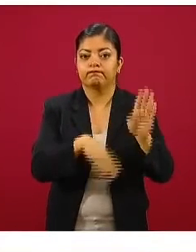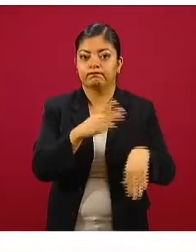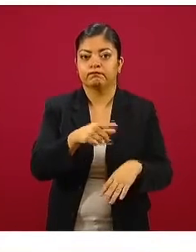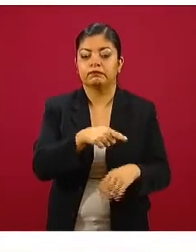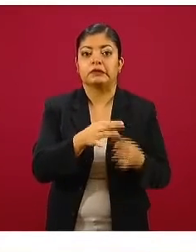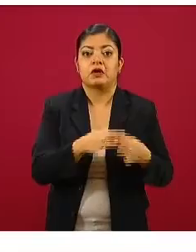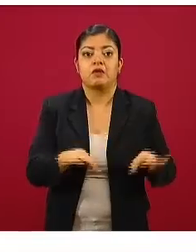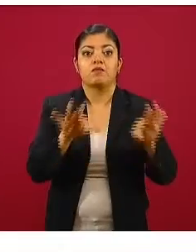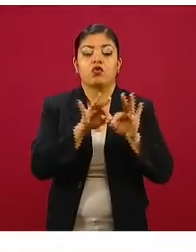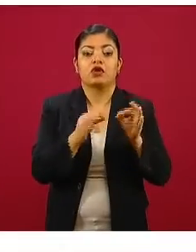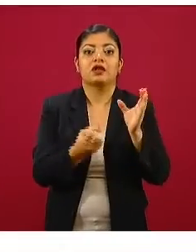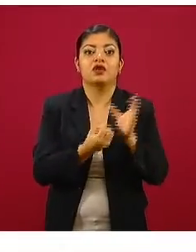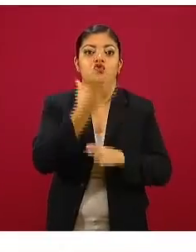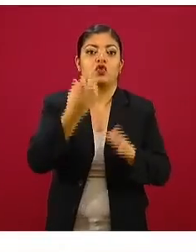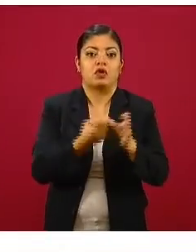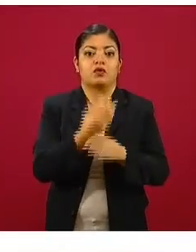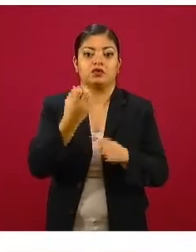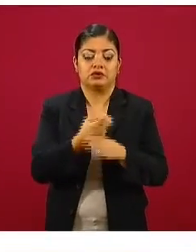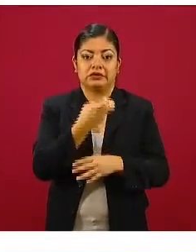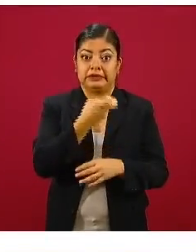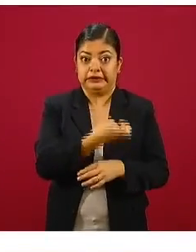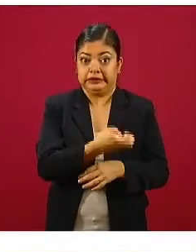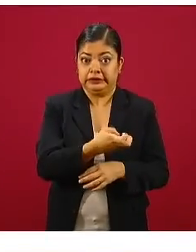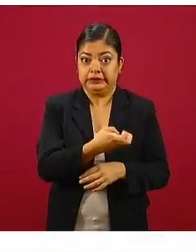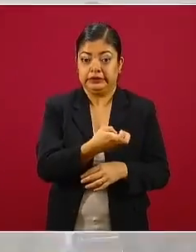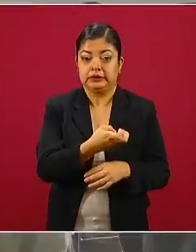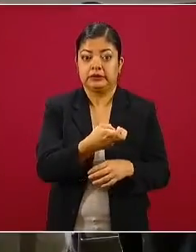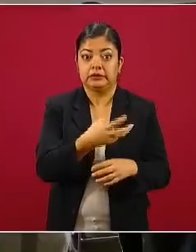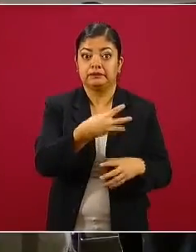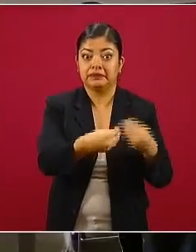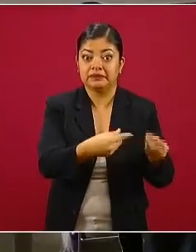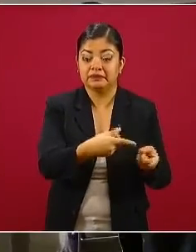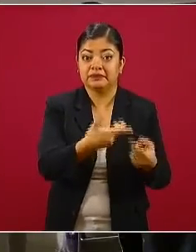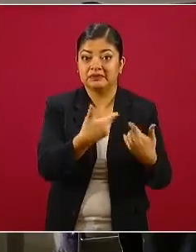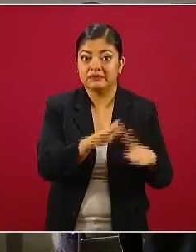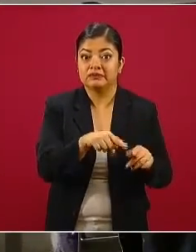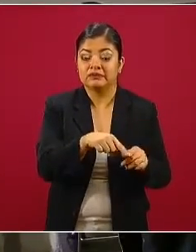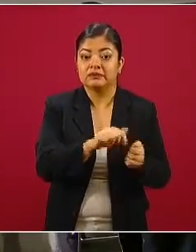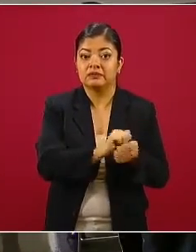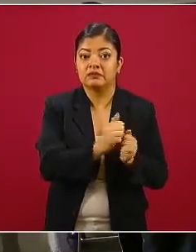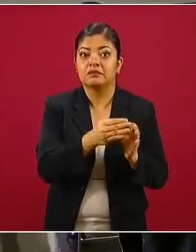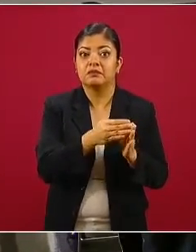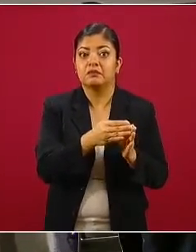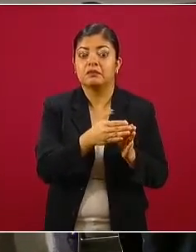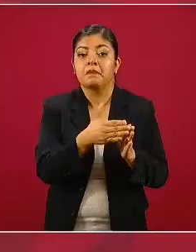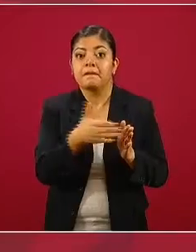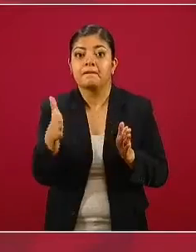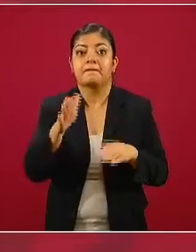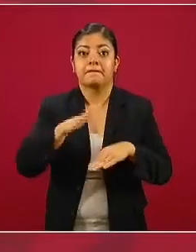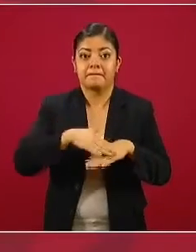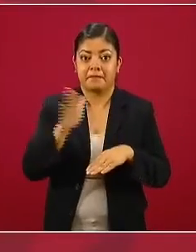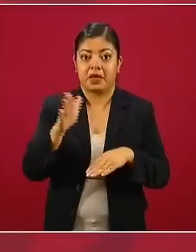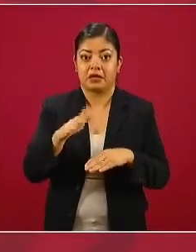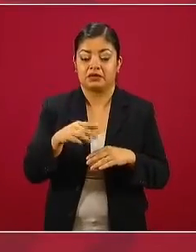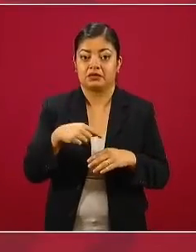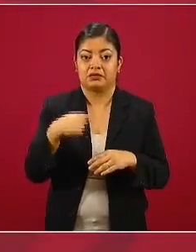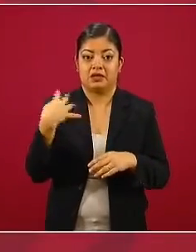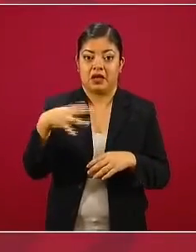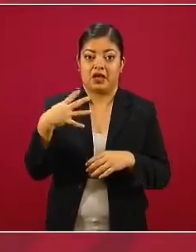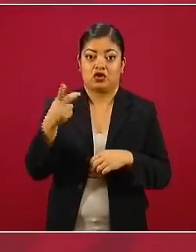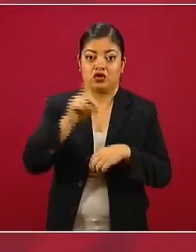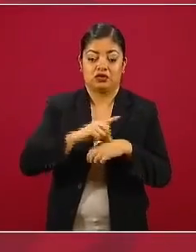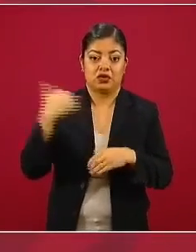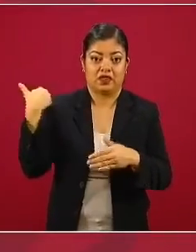carga de casos nuevos y que estos casos nuevos, a su vez, dependen del acúmulo de casos activos que existen en los últimos